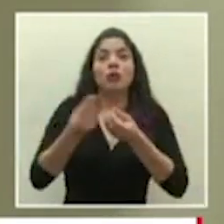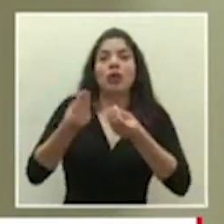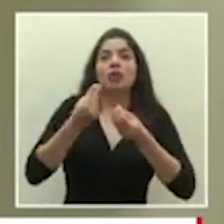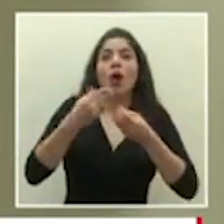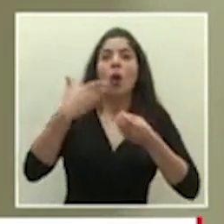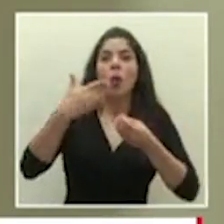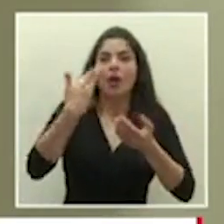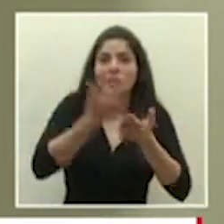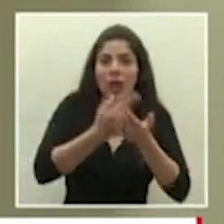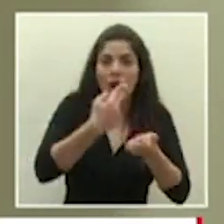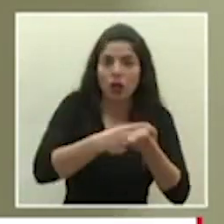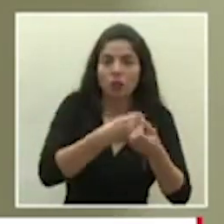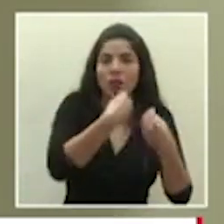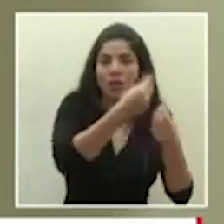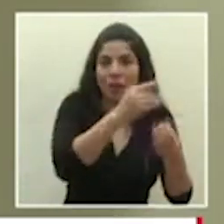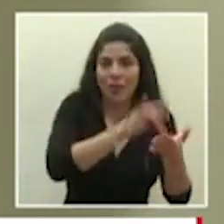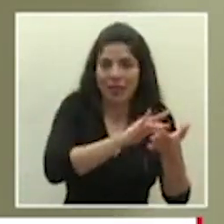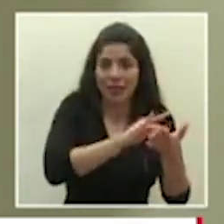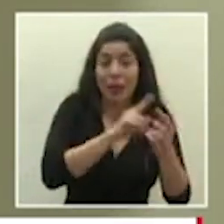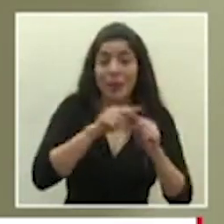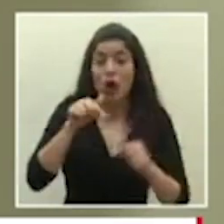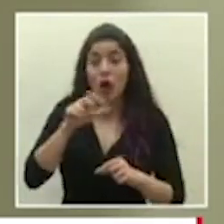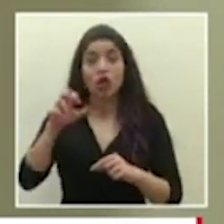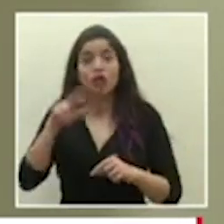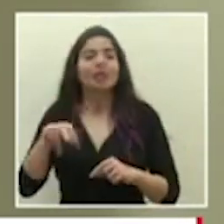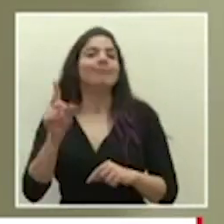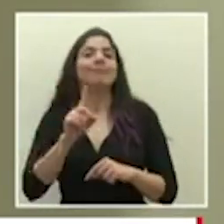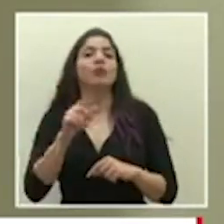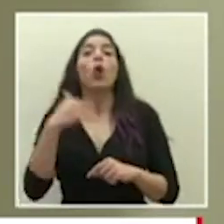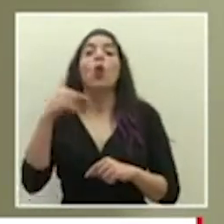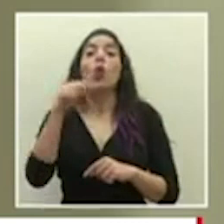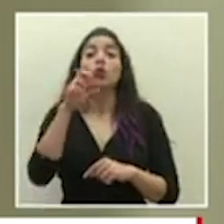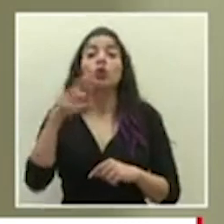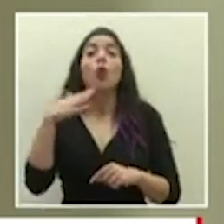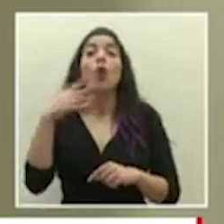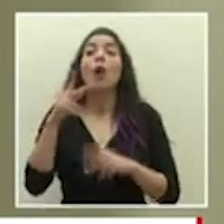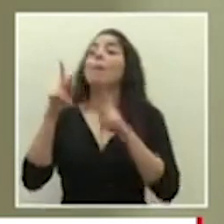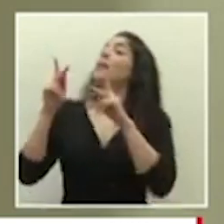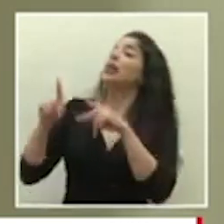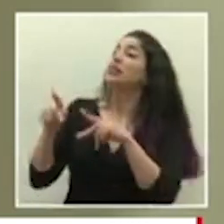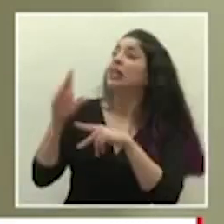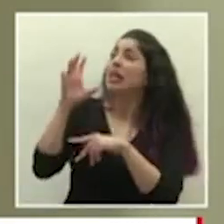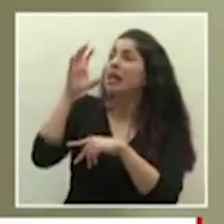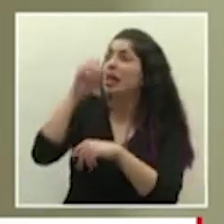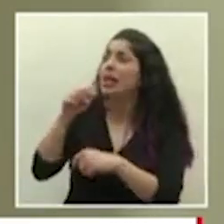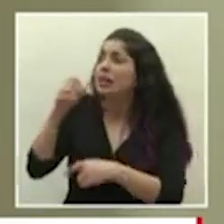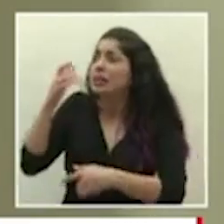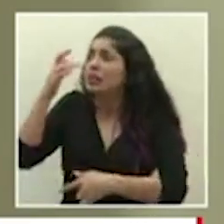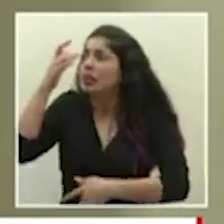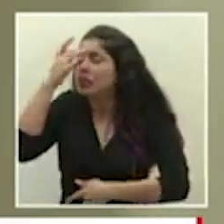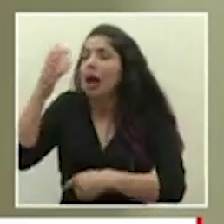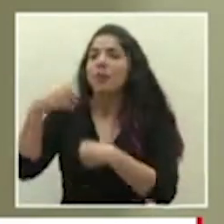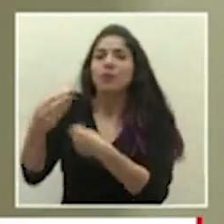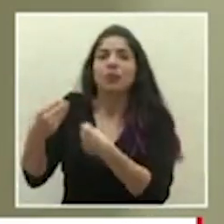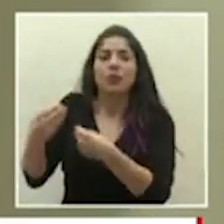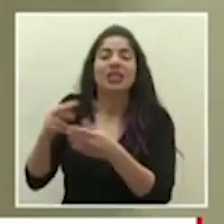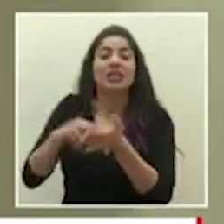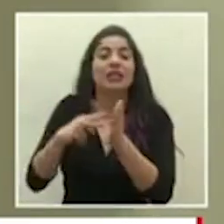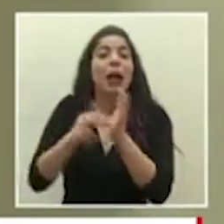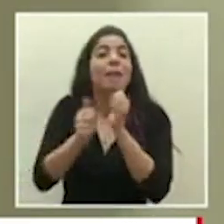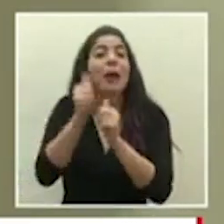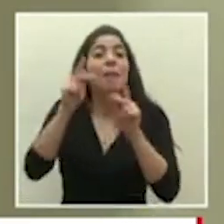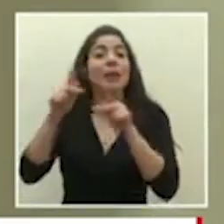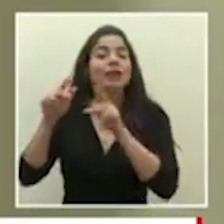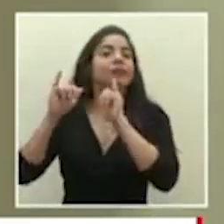lo hemos aplicado al momento de diagnóstico entonces para la gran mayoría de las personas eso significa que están